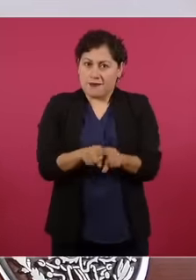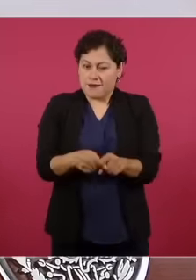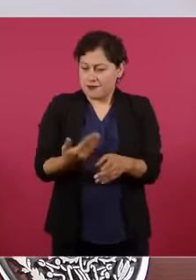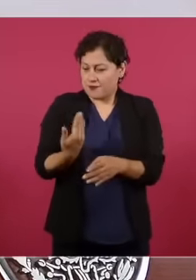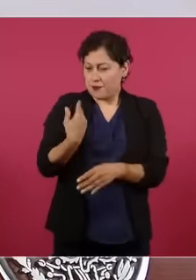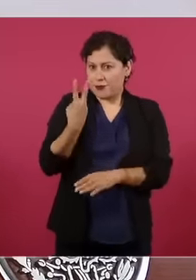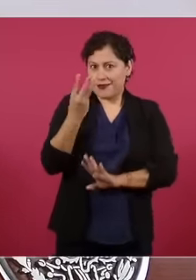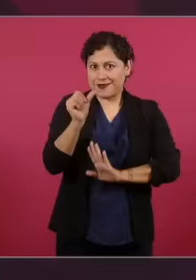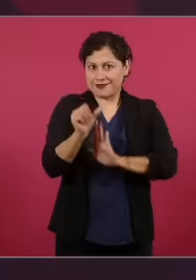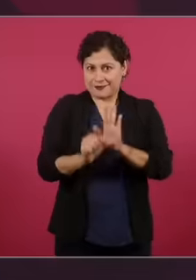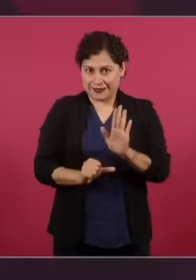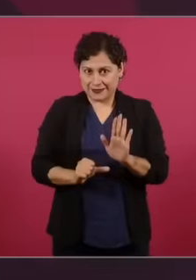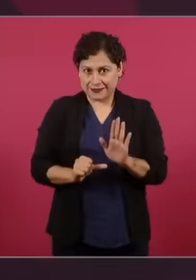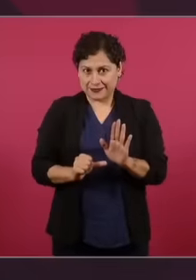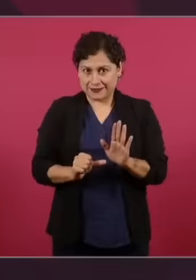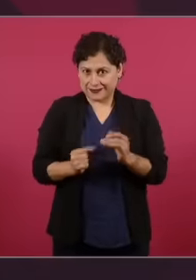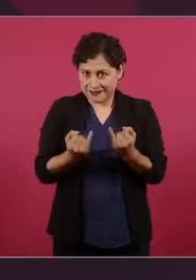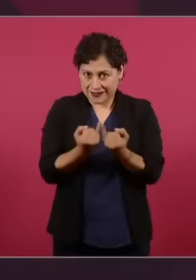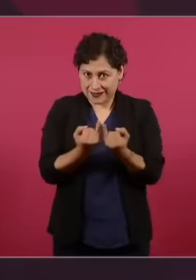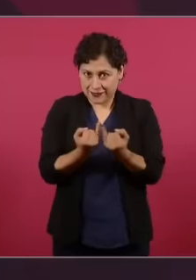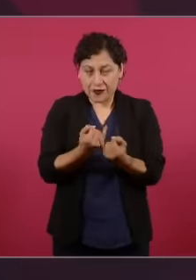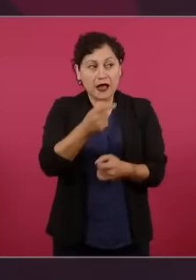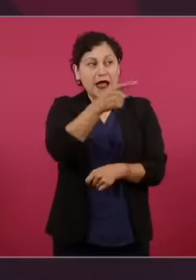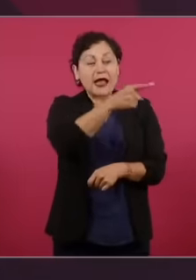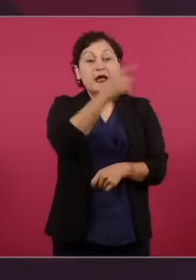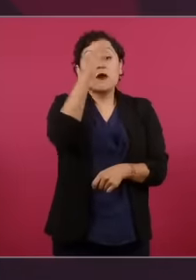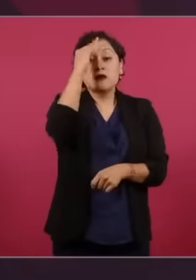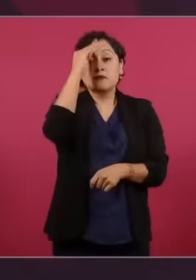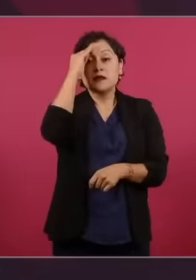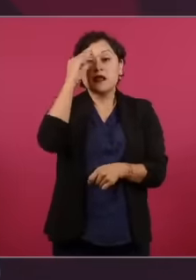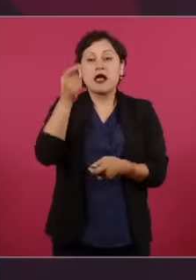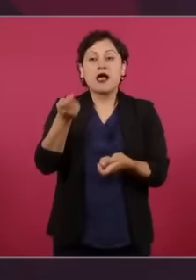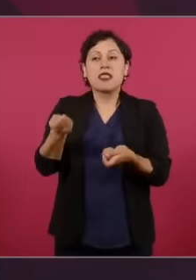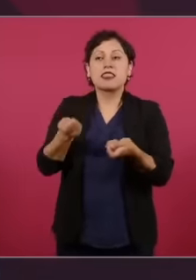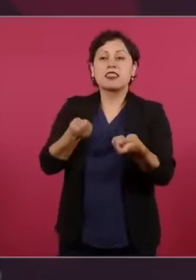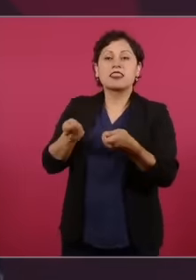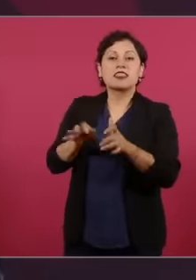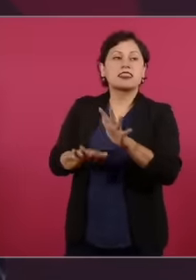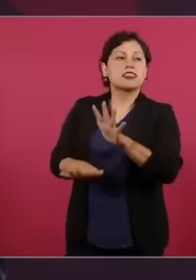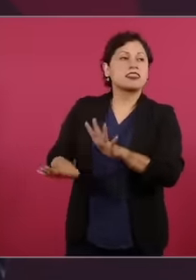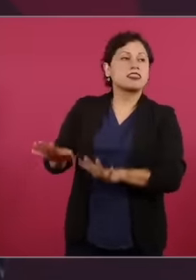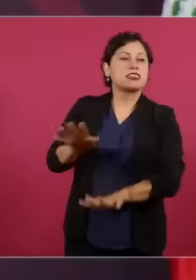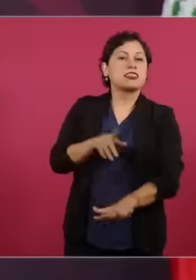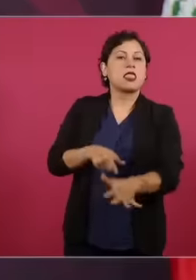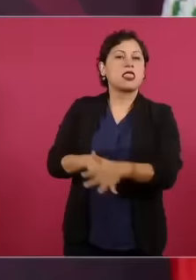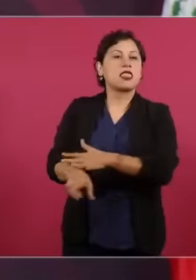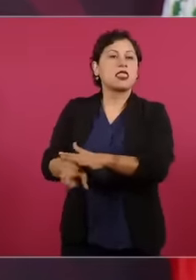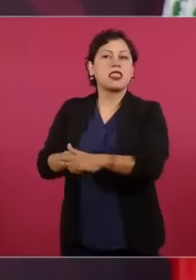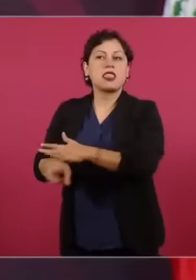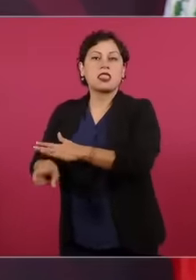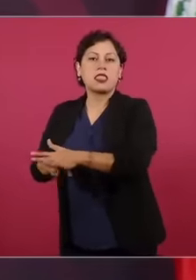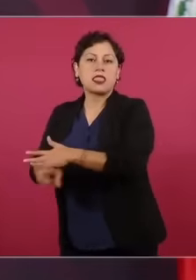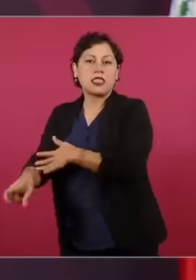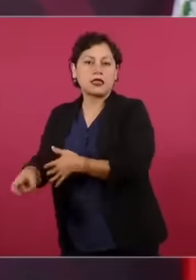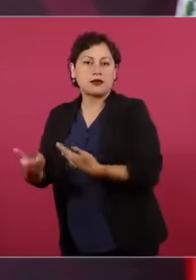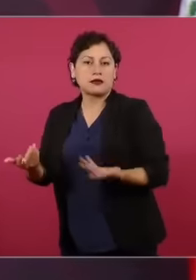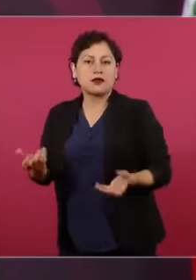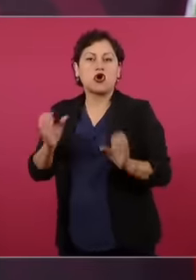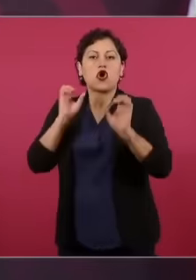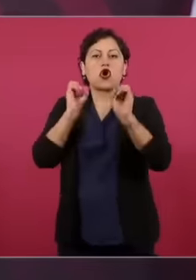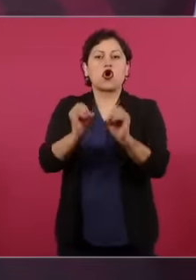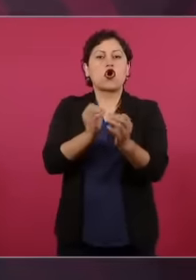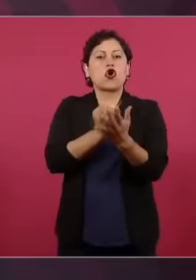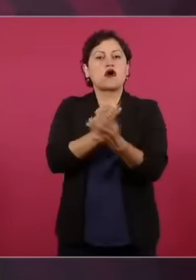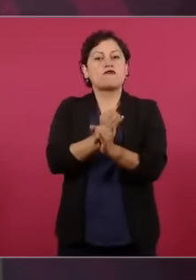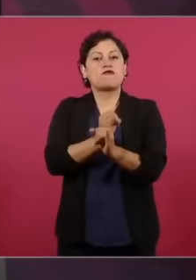Que pensaron Que Iban a manipular Al pueblo Que con el dinero Que con Los medios De